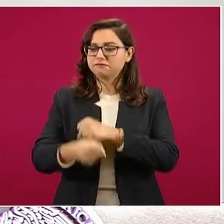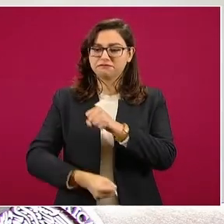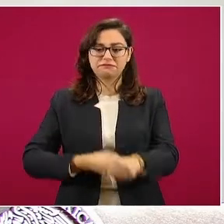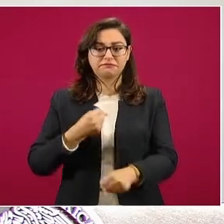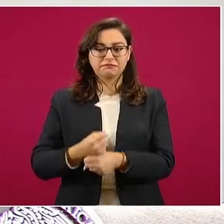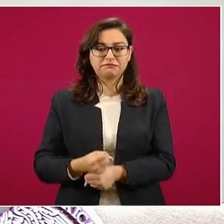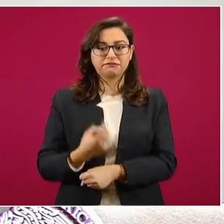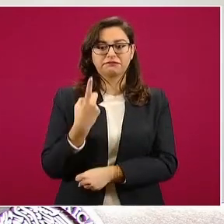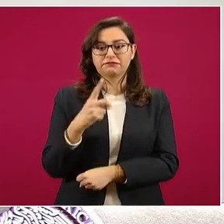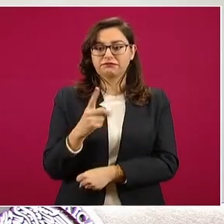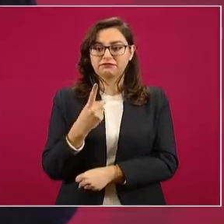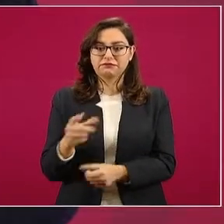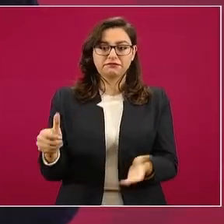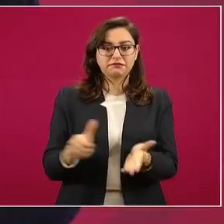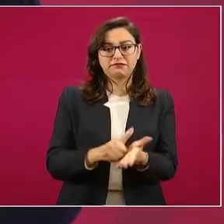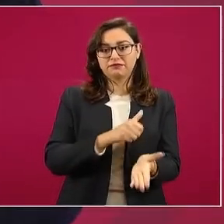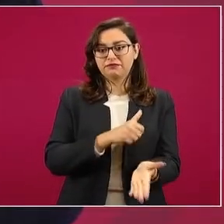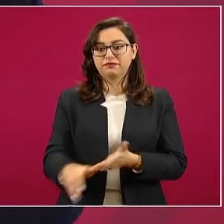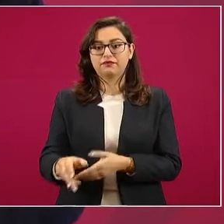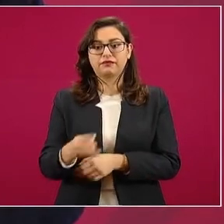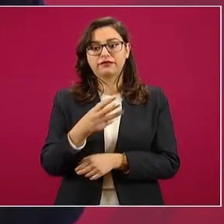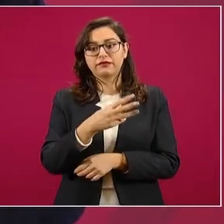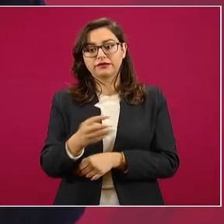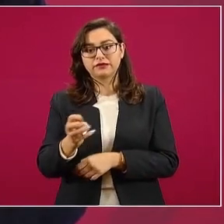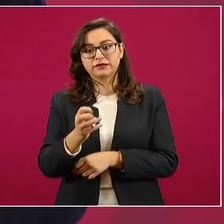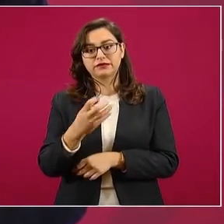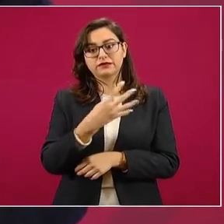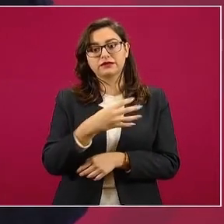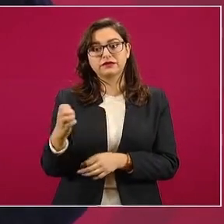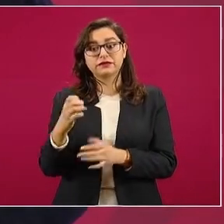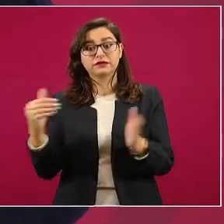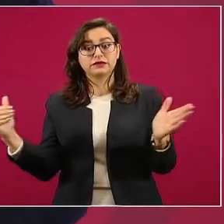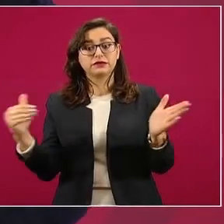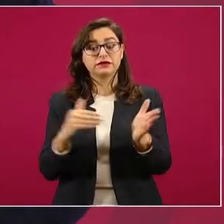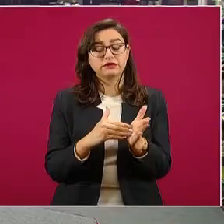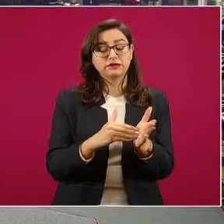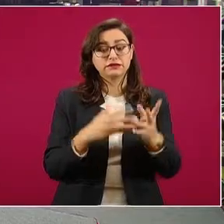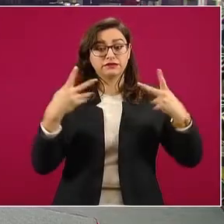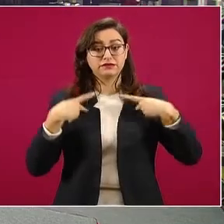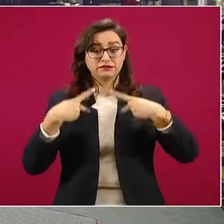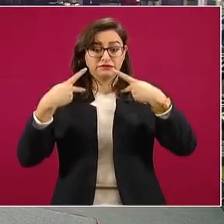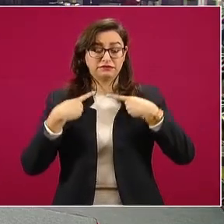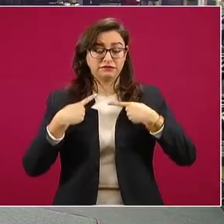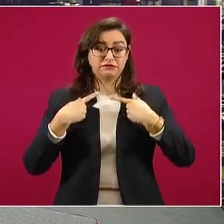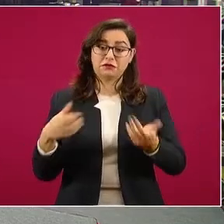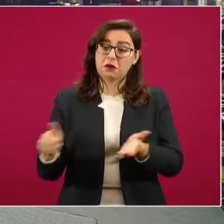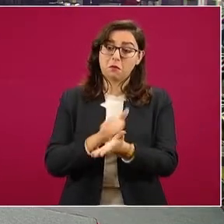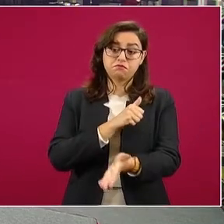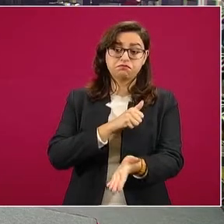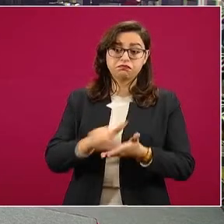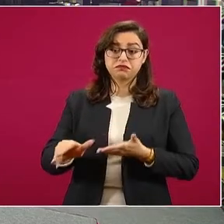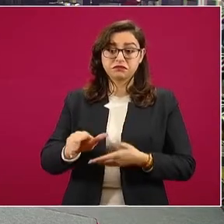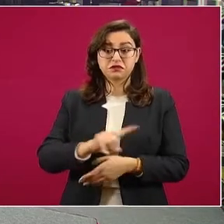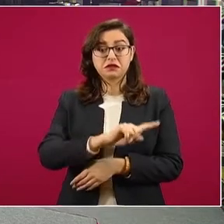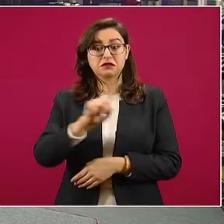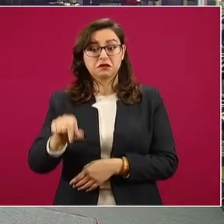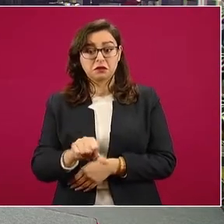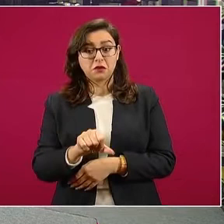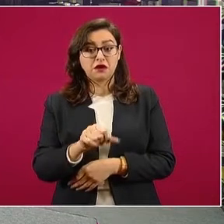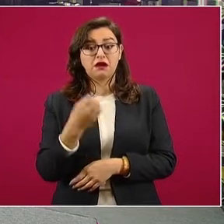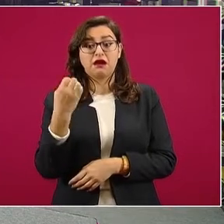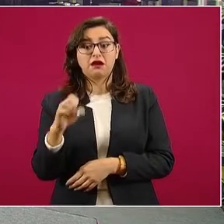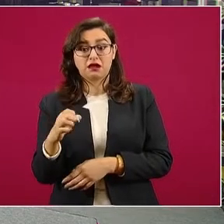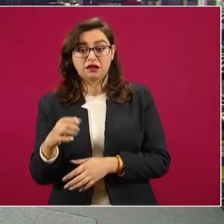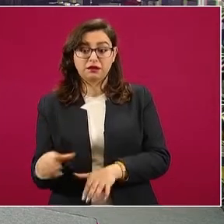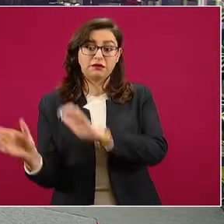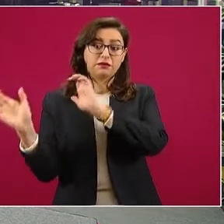a 300, 400 mil trabajadores para después recontratarlos. ¿Y en este rubro se